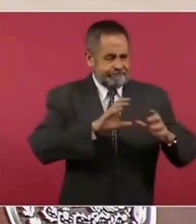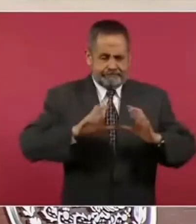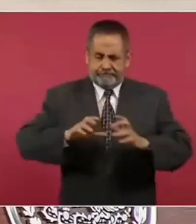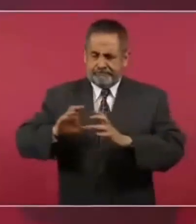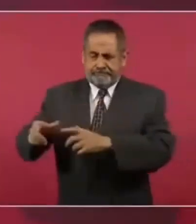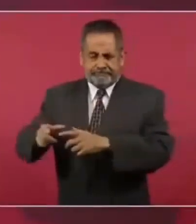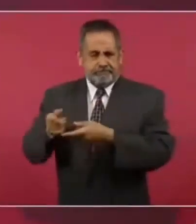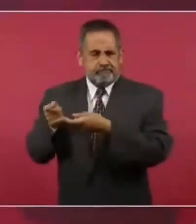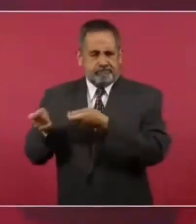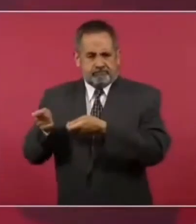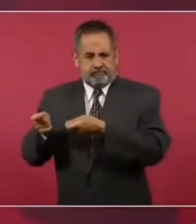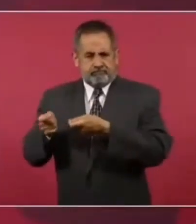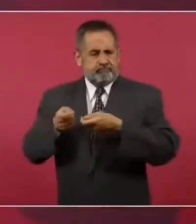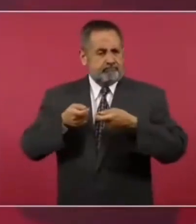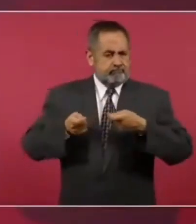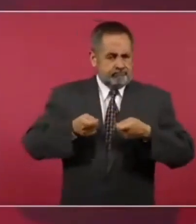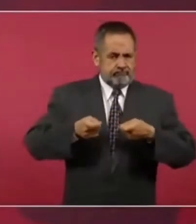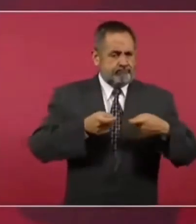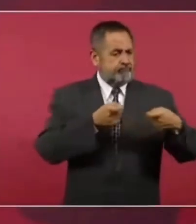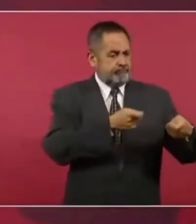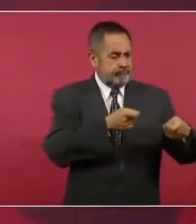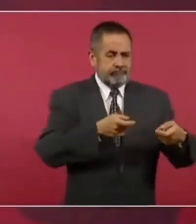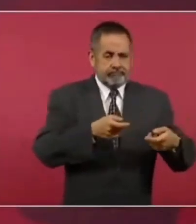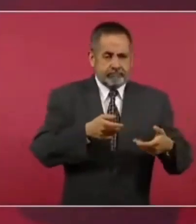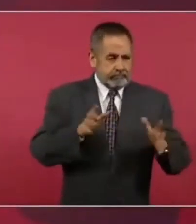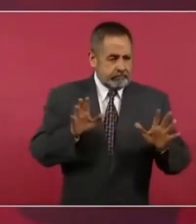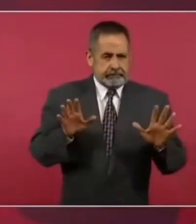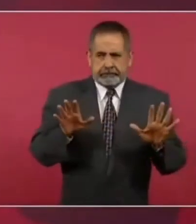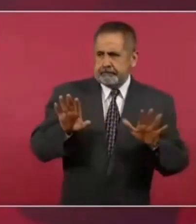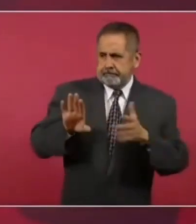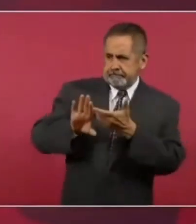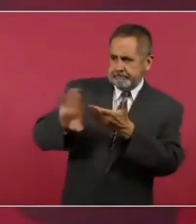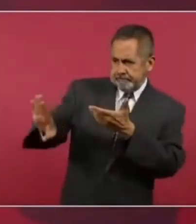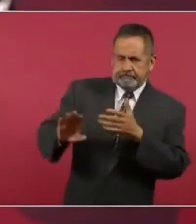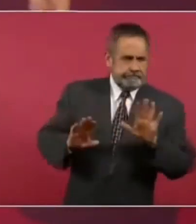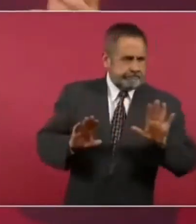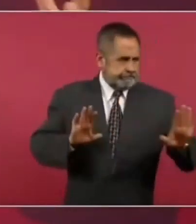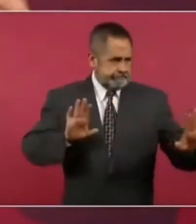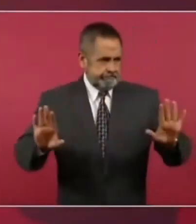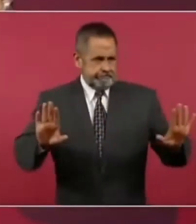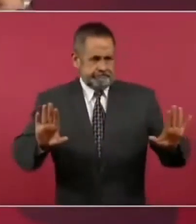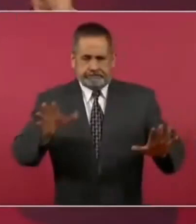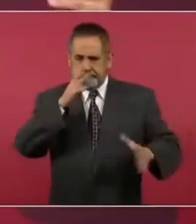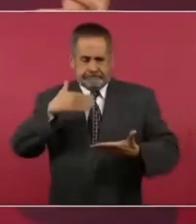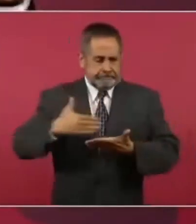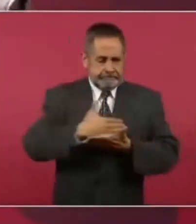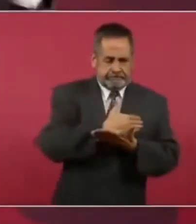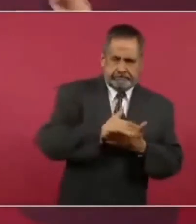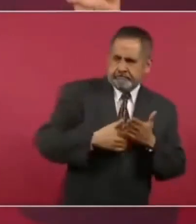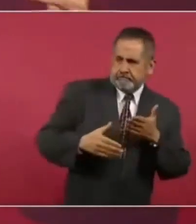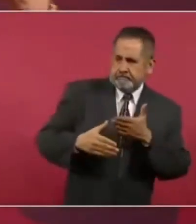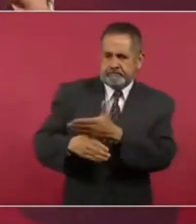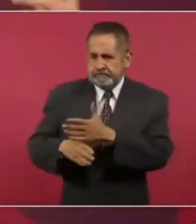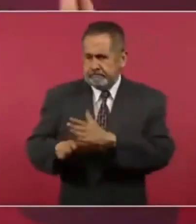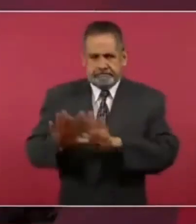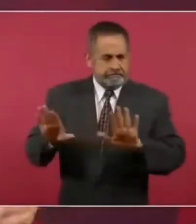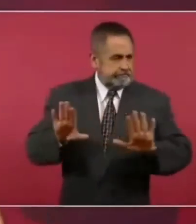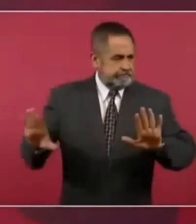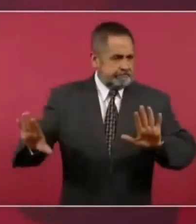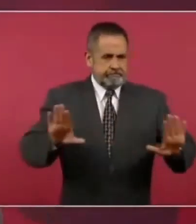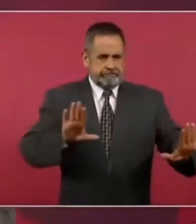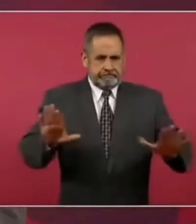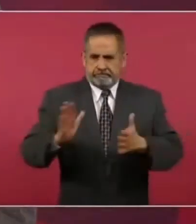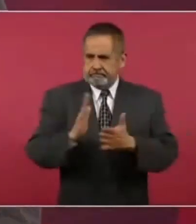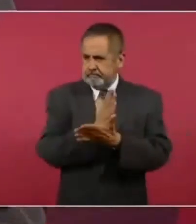sin embargo en los hechos porque ese es el otro gran aporte